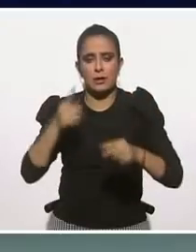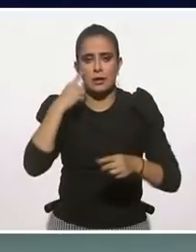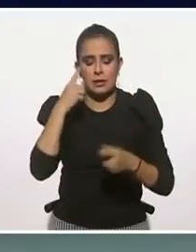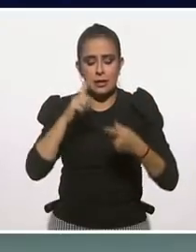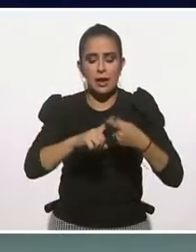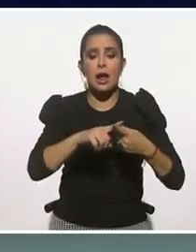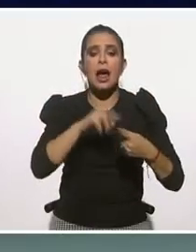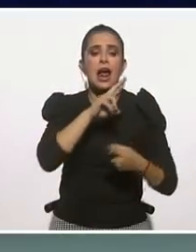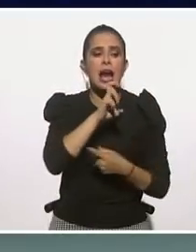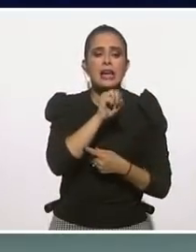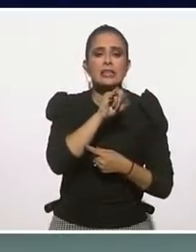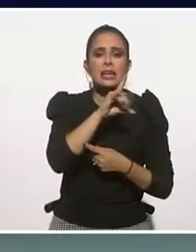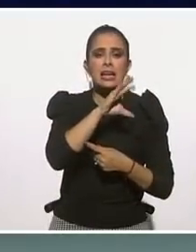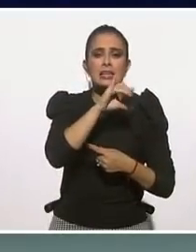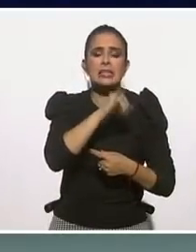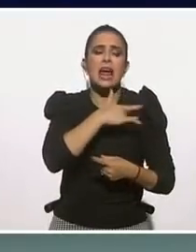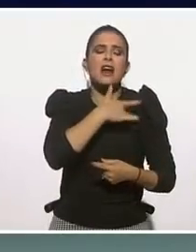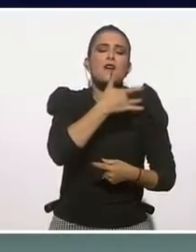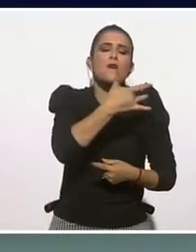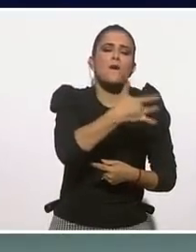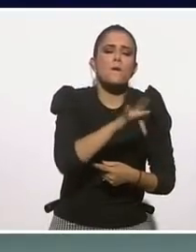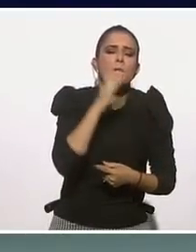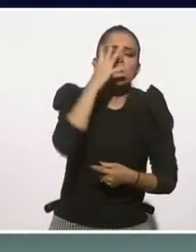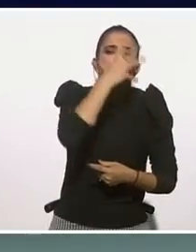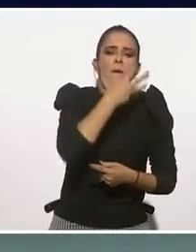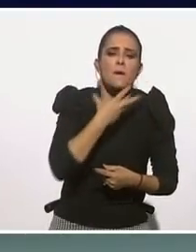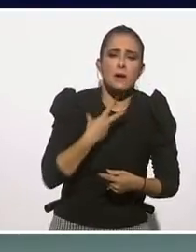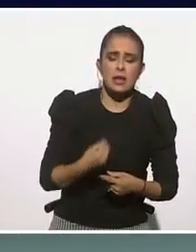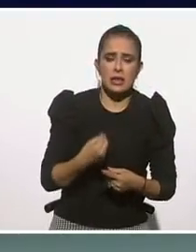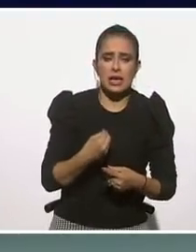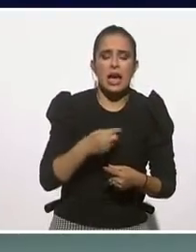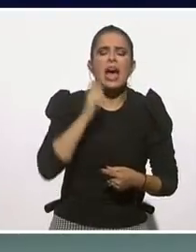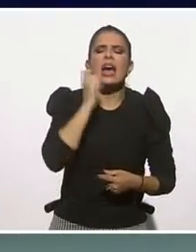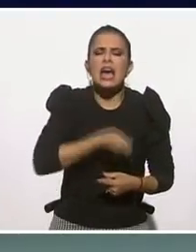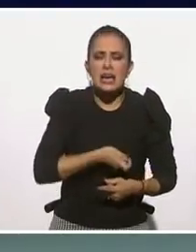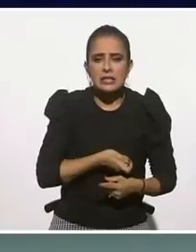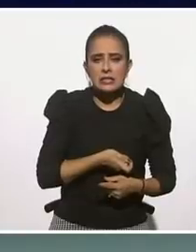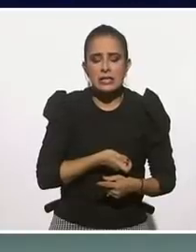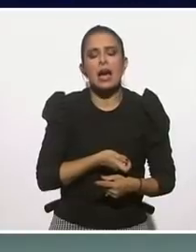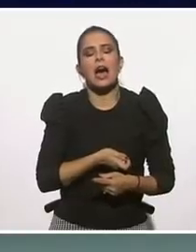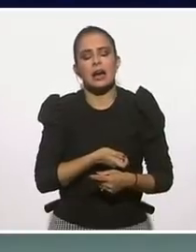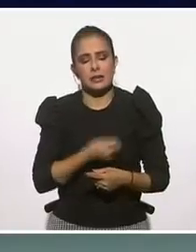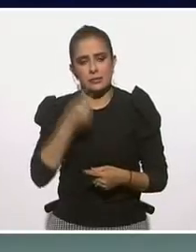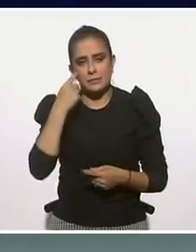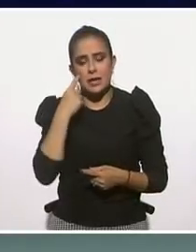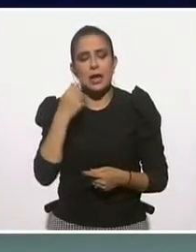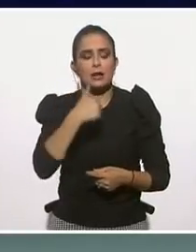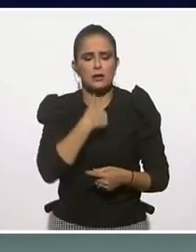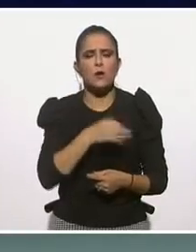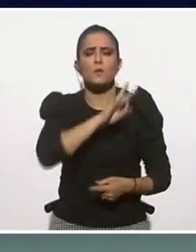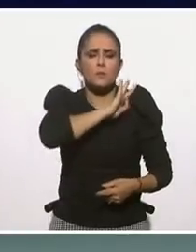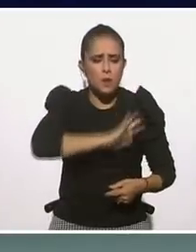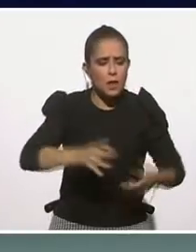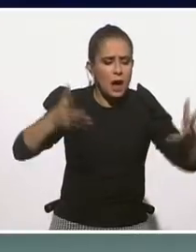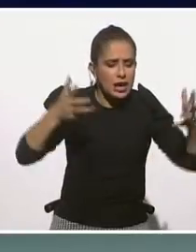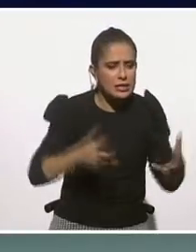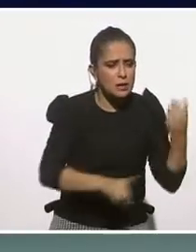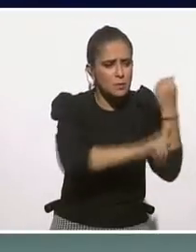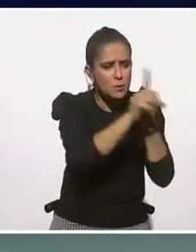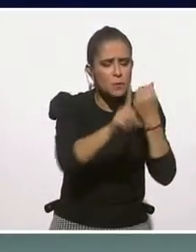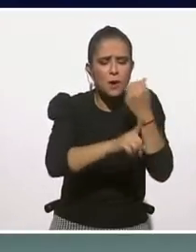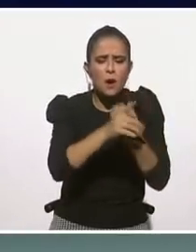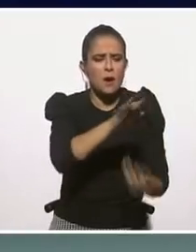la parte romántica, bonita y a la que tenemos que inspirar ahorita, no aspirar e inspirar ahorita, tendrá que recordarnos que sí somos capaces de superar lo adverso.